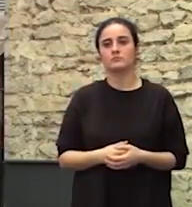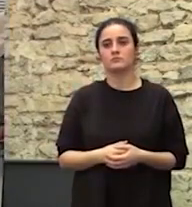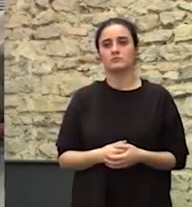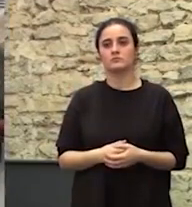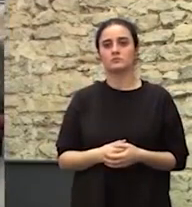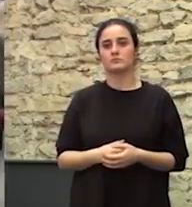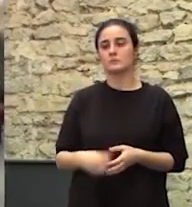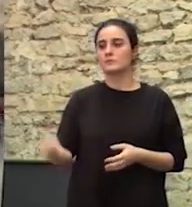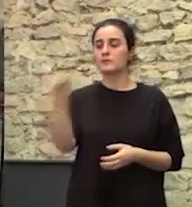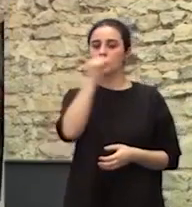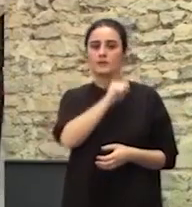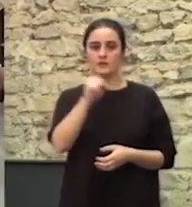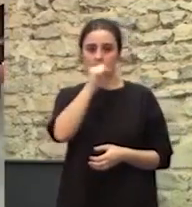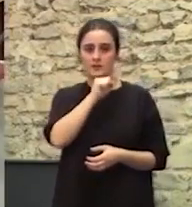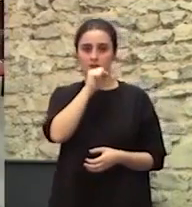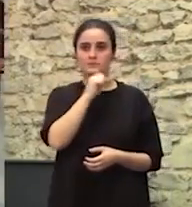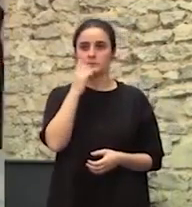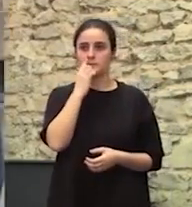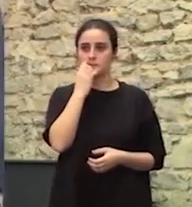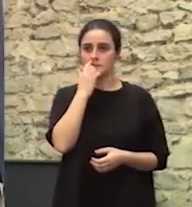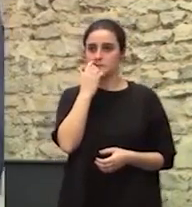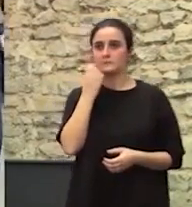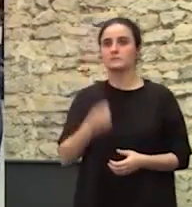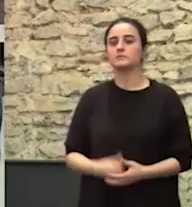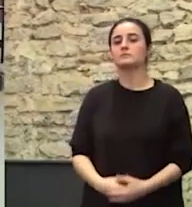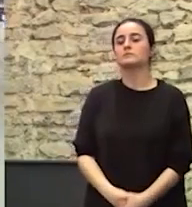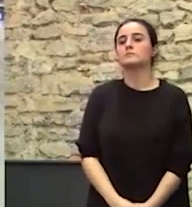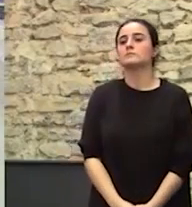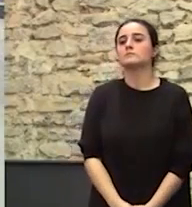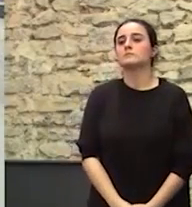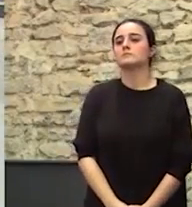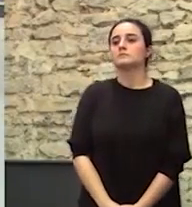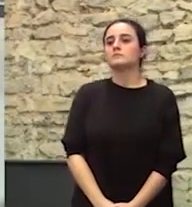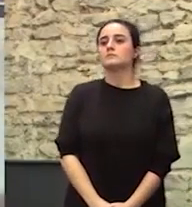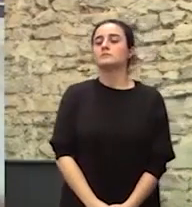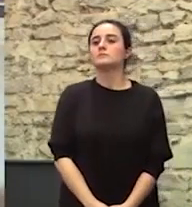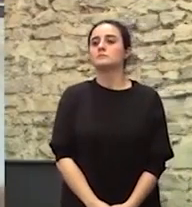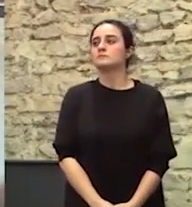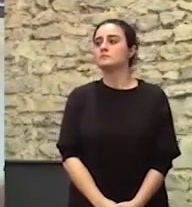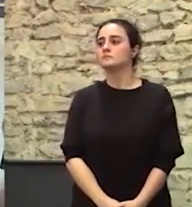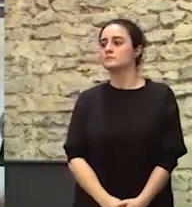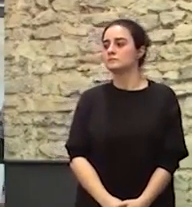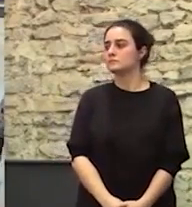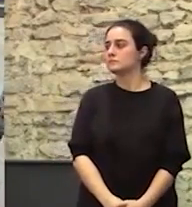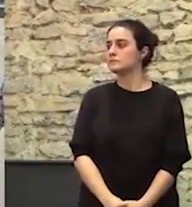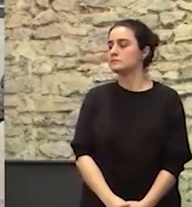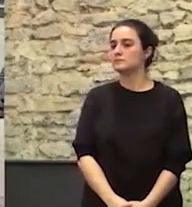Tengo el ansia Tengo la juventud Tengo miedo Lo mismo que tú